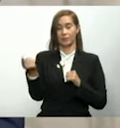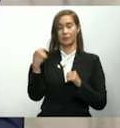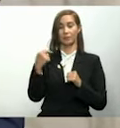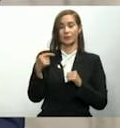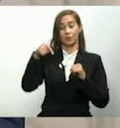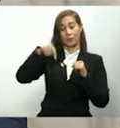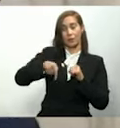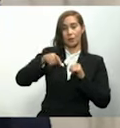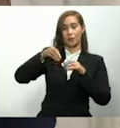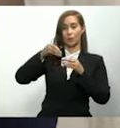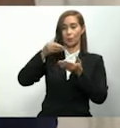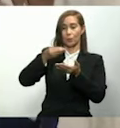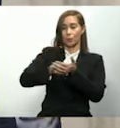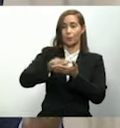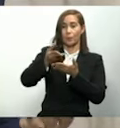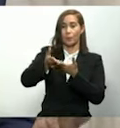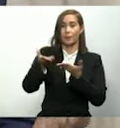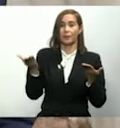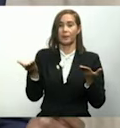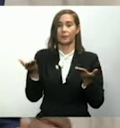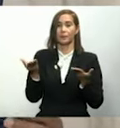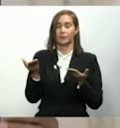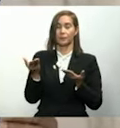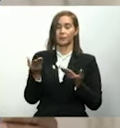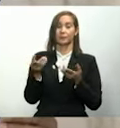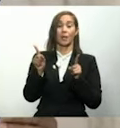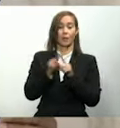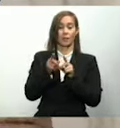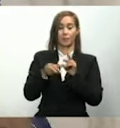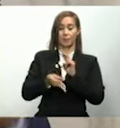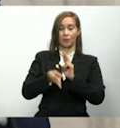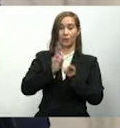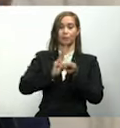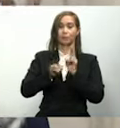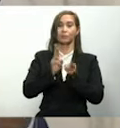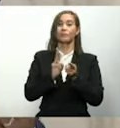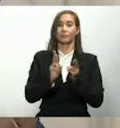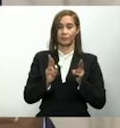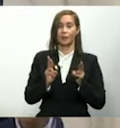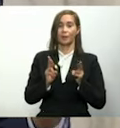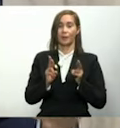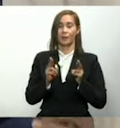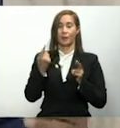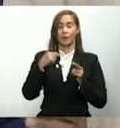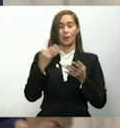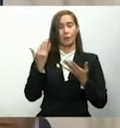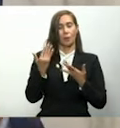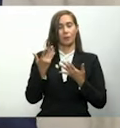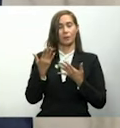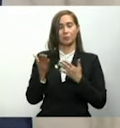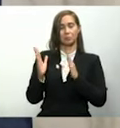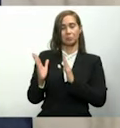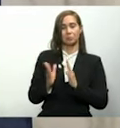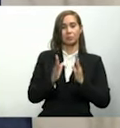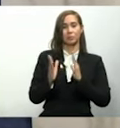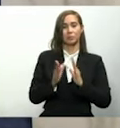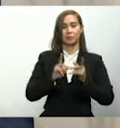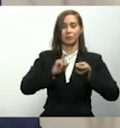ellas produzcan. Lo mismo sucede con las renovables. Pero estamos inmersos en un proceso de modificación